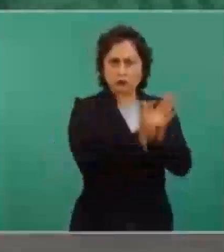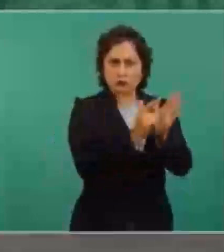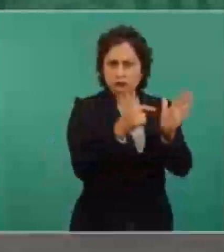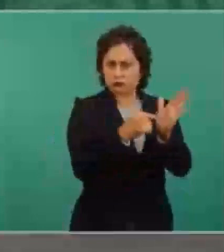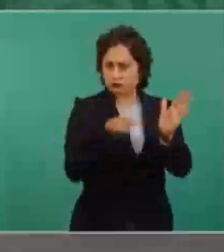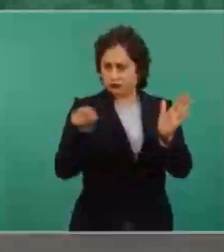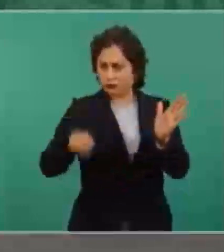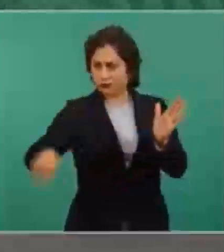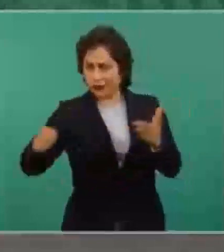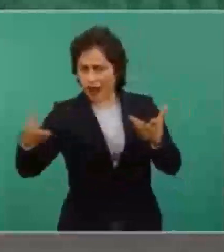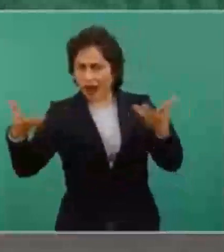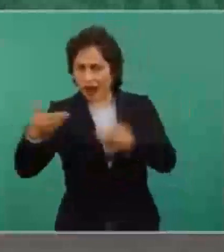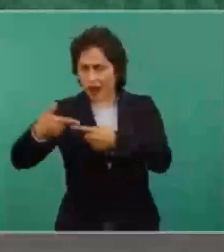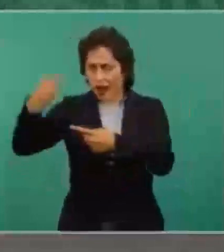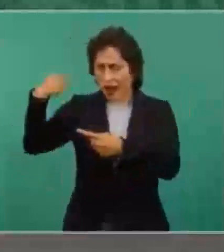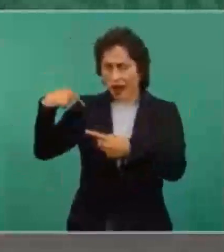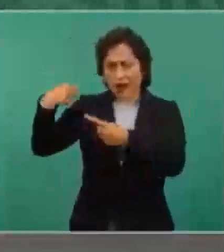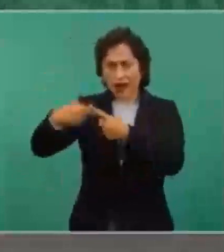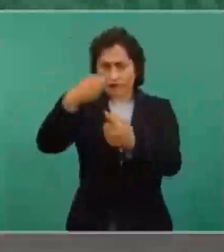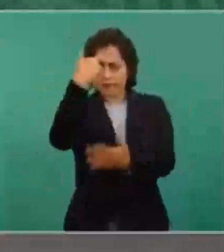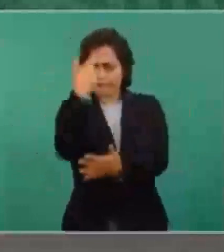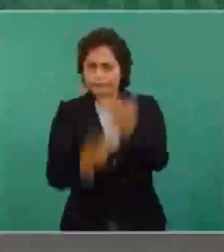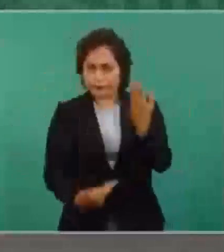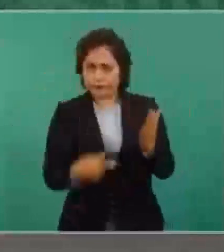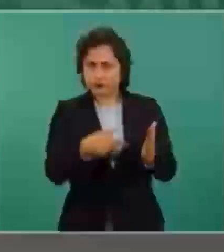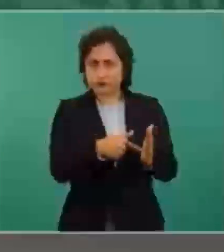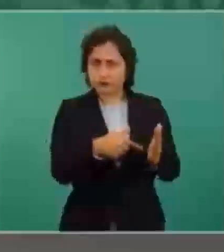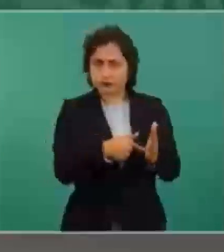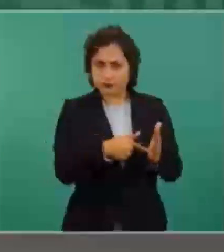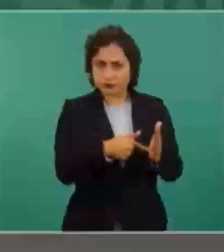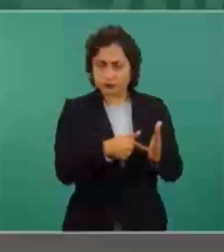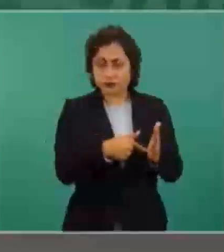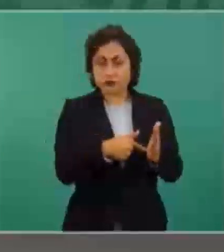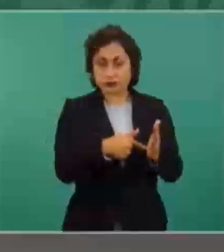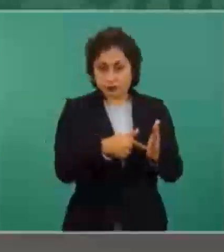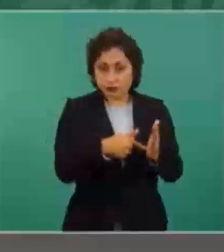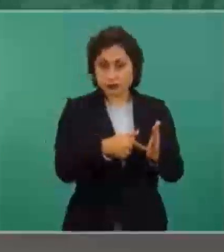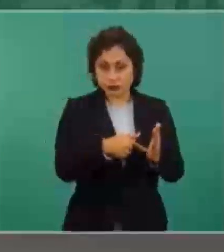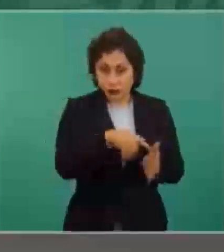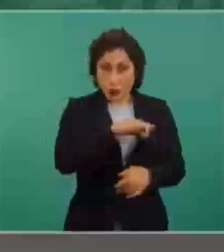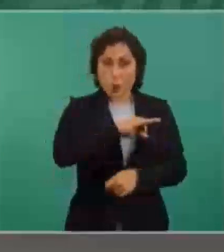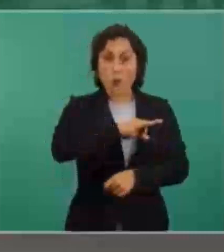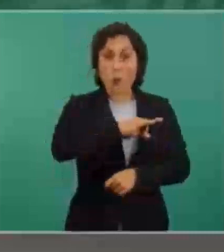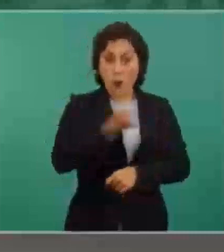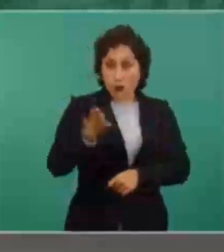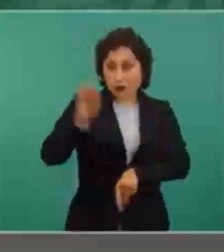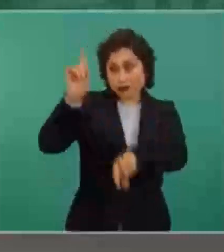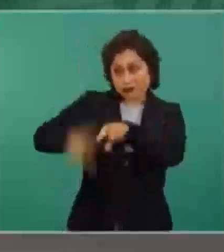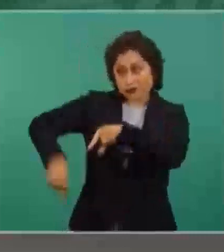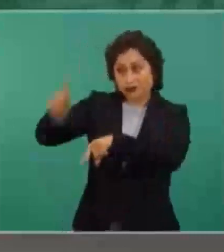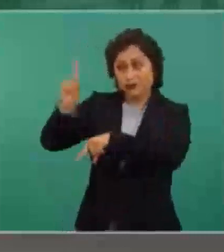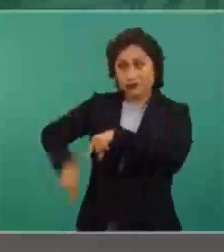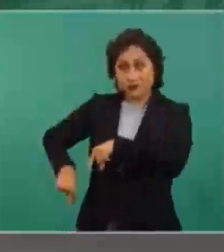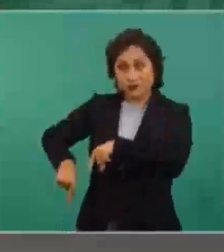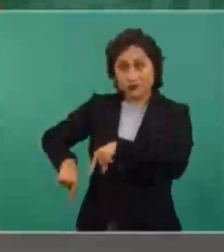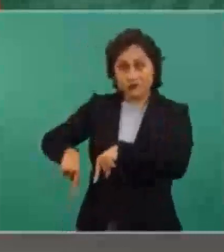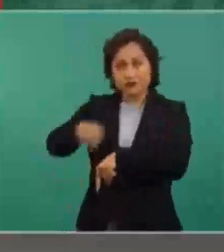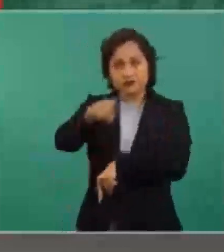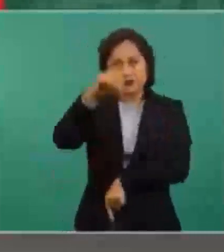cláusulas de las concesiones. Si hiciéramos eso, no, pues.